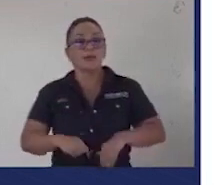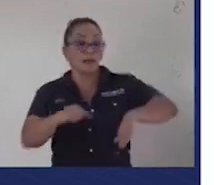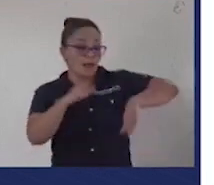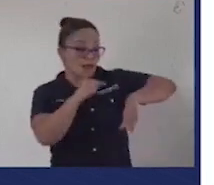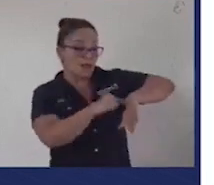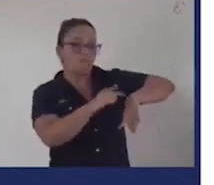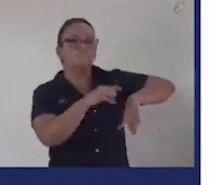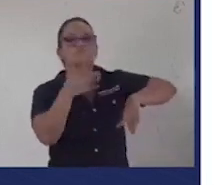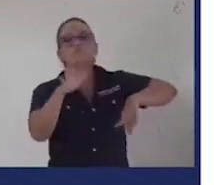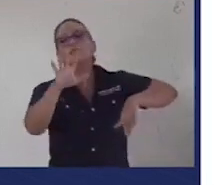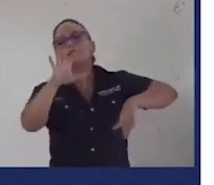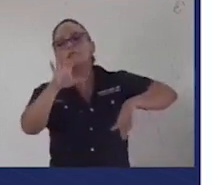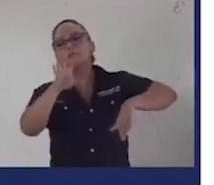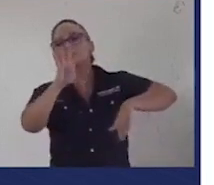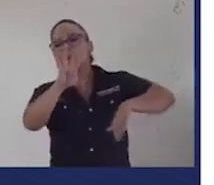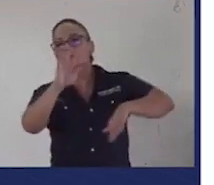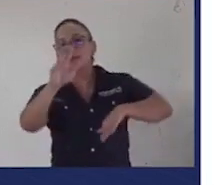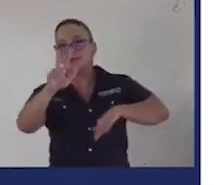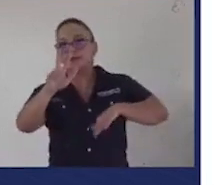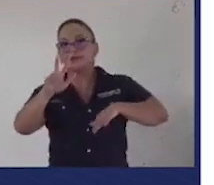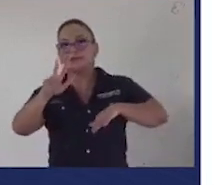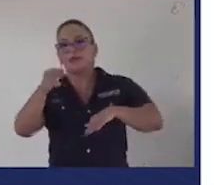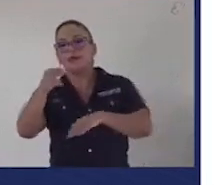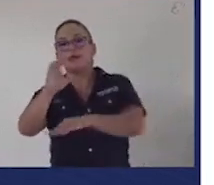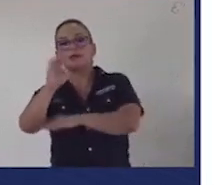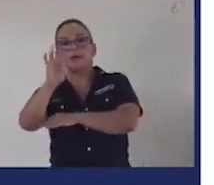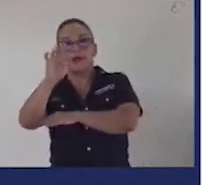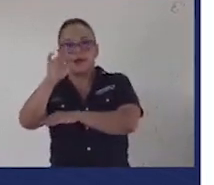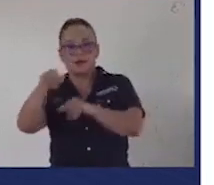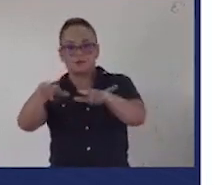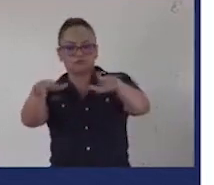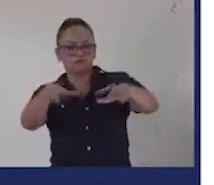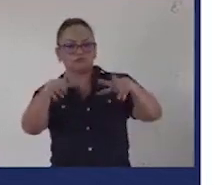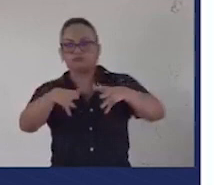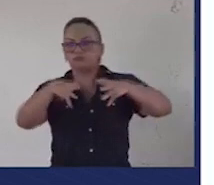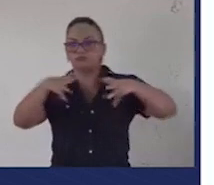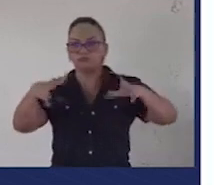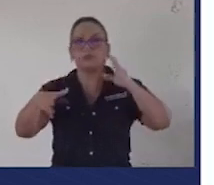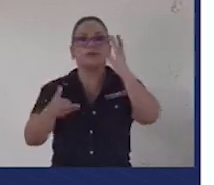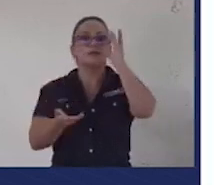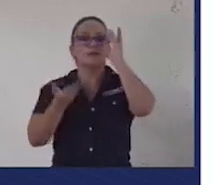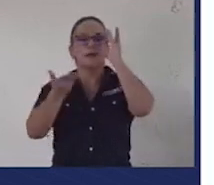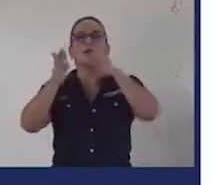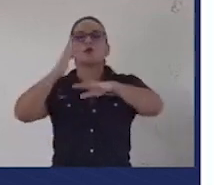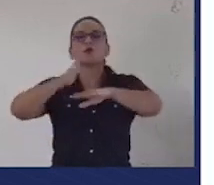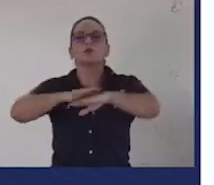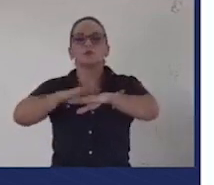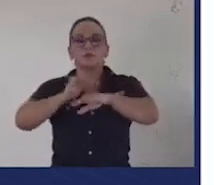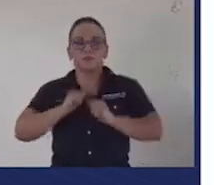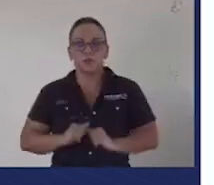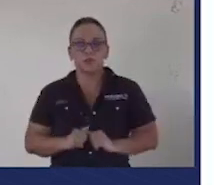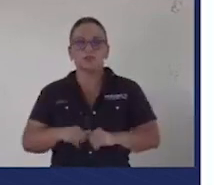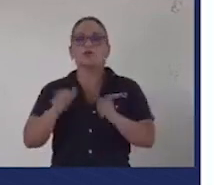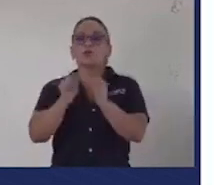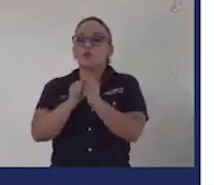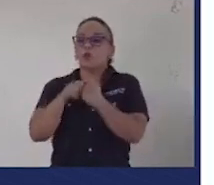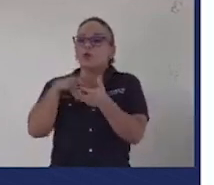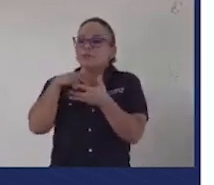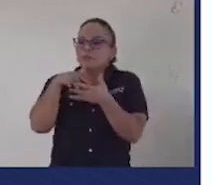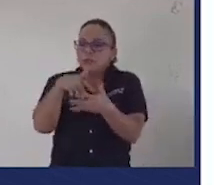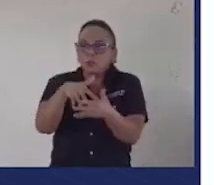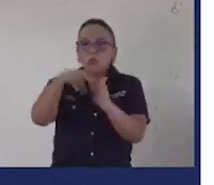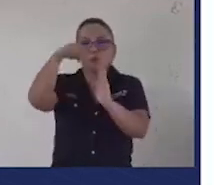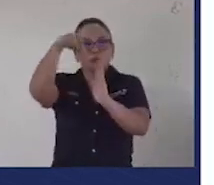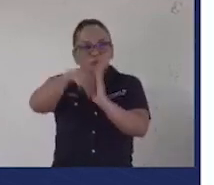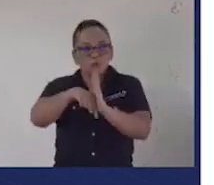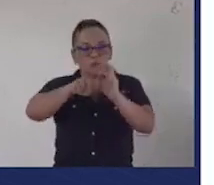543 hectáreas se estará otorgando concesiones, bajo estudios exhaustivos